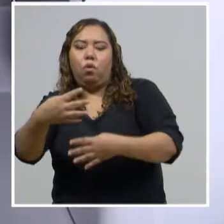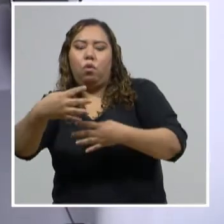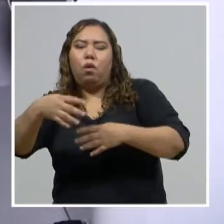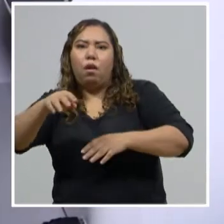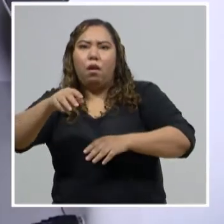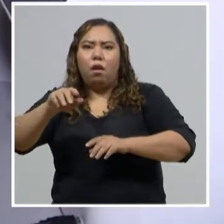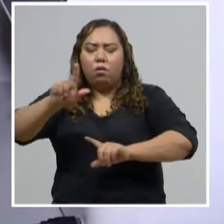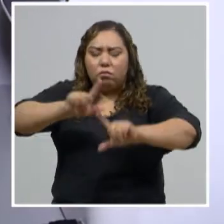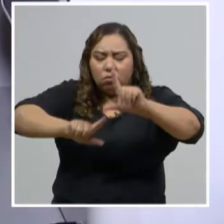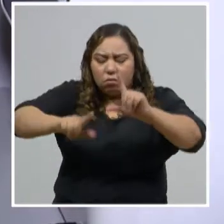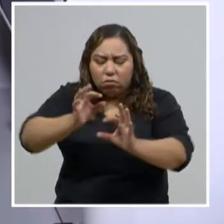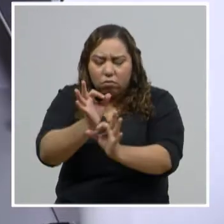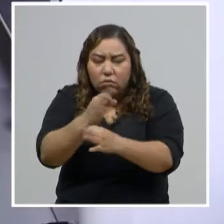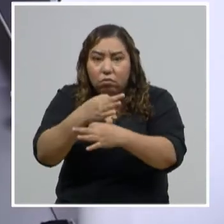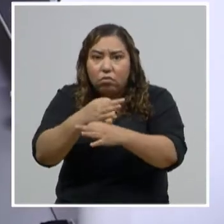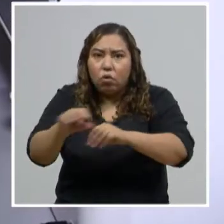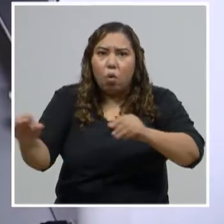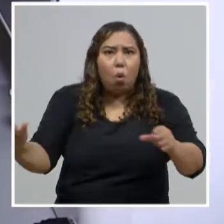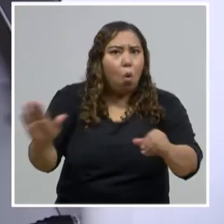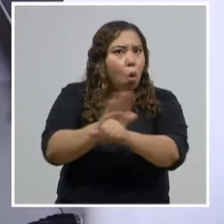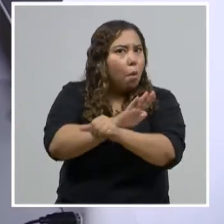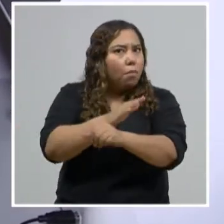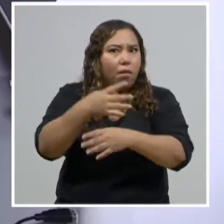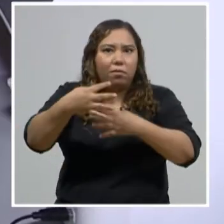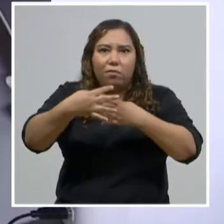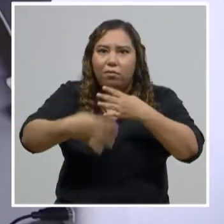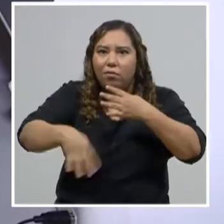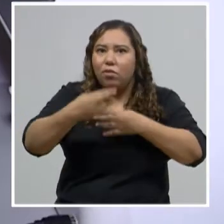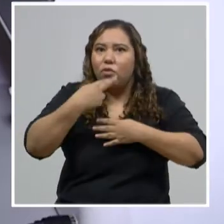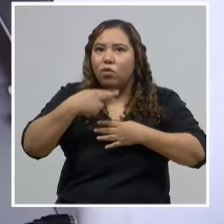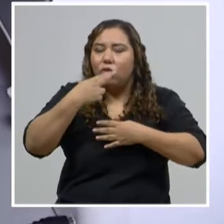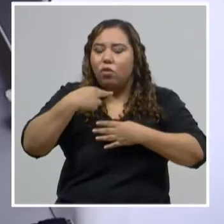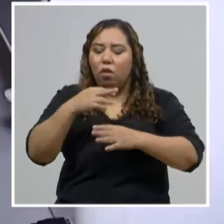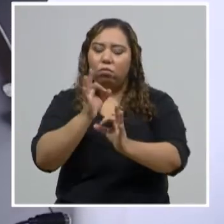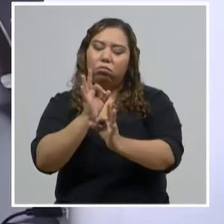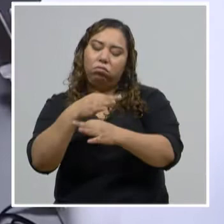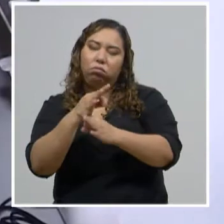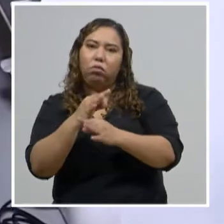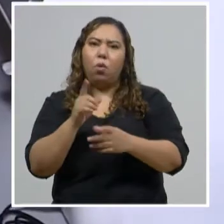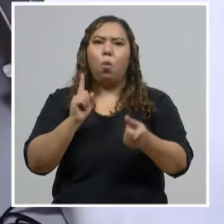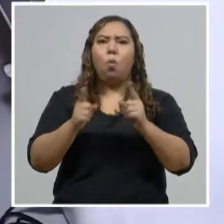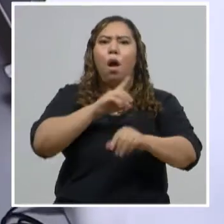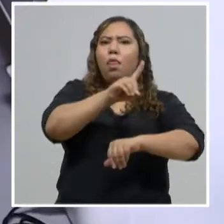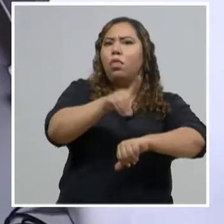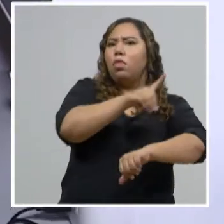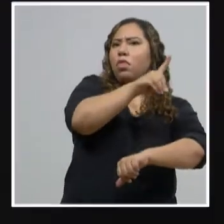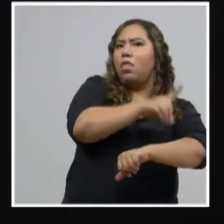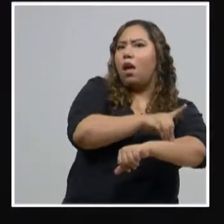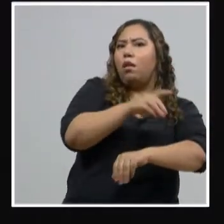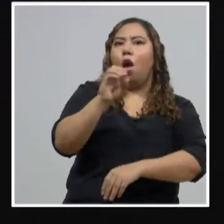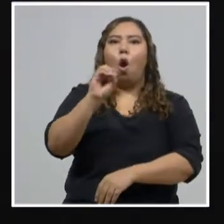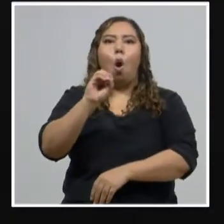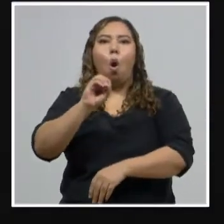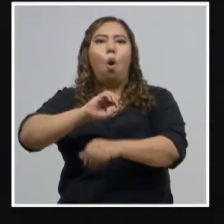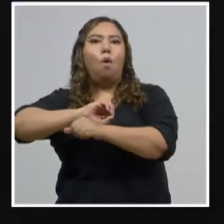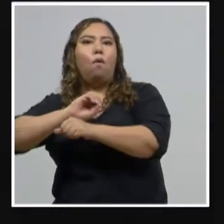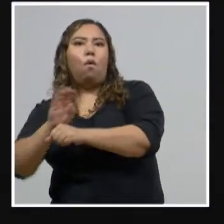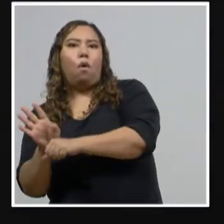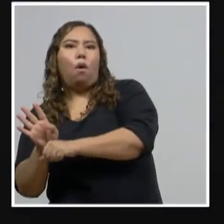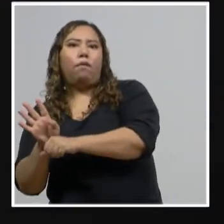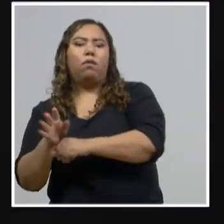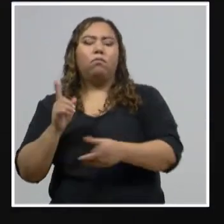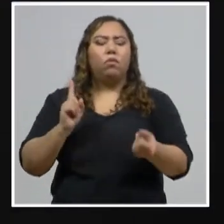esto pues le permite al médico hacer un diagnóstico diferencial, incluso entre si es dengue o si es COVID. Y si es COVID